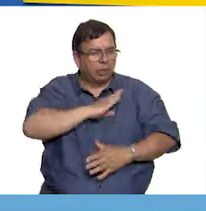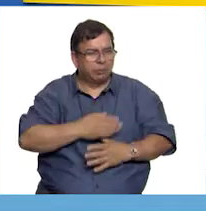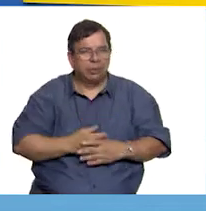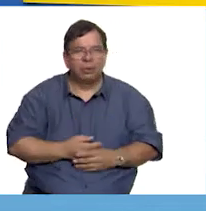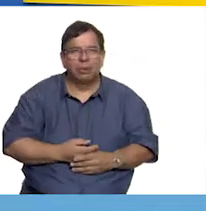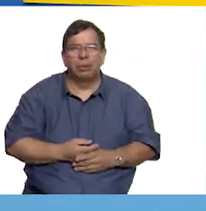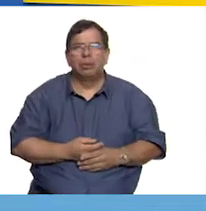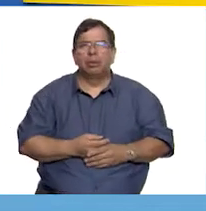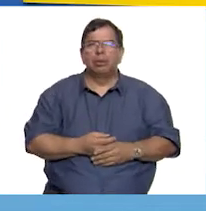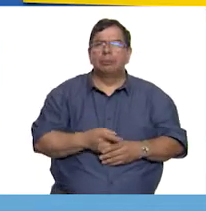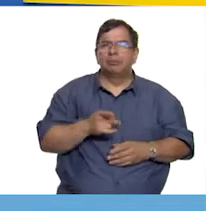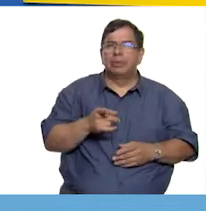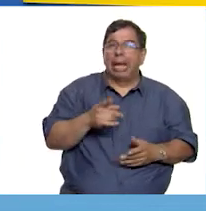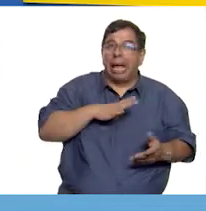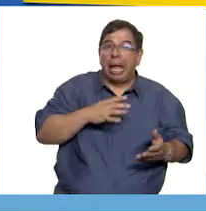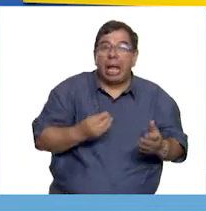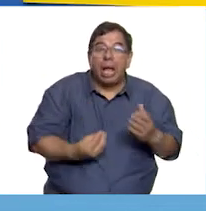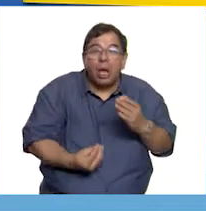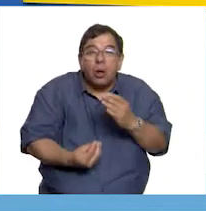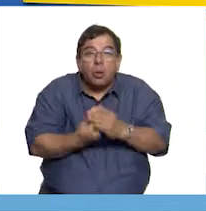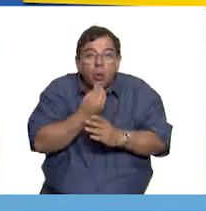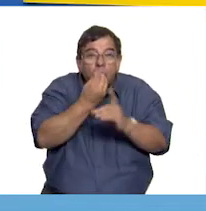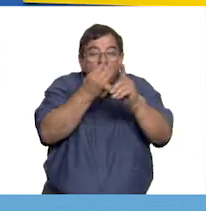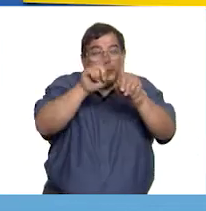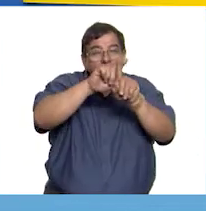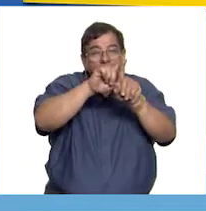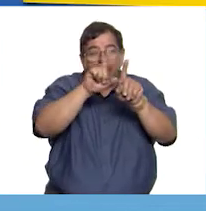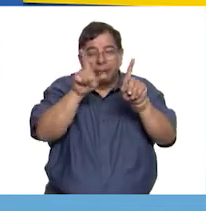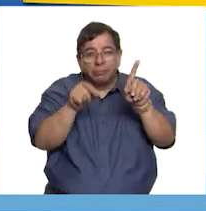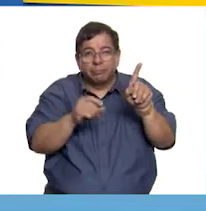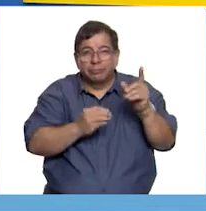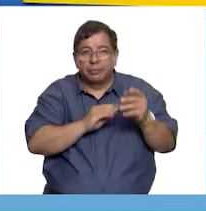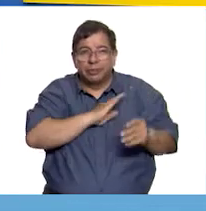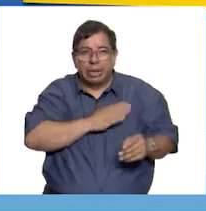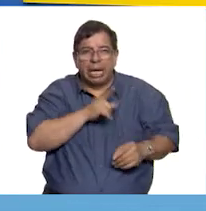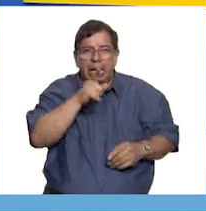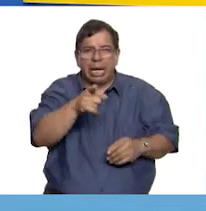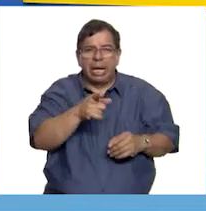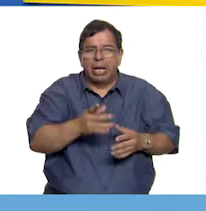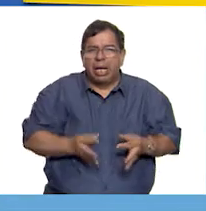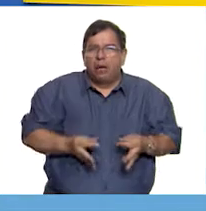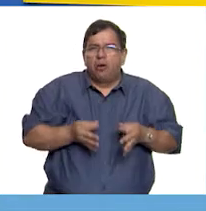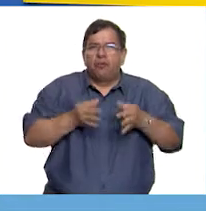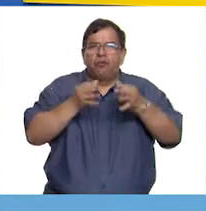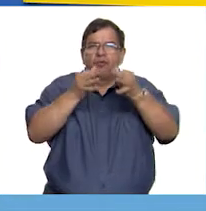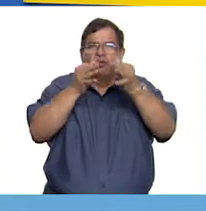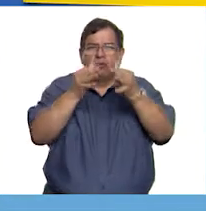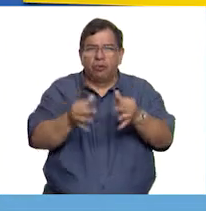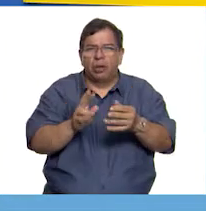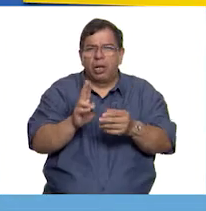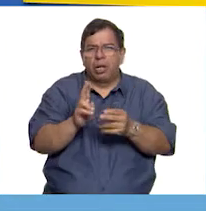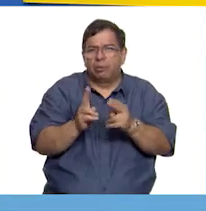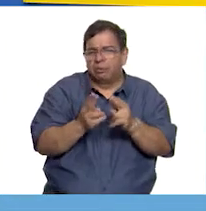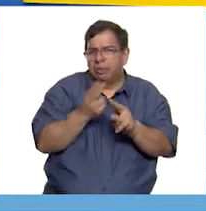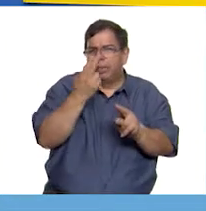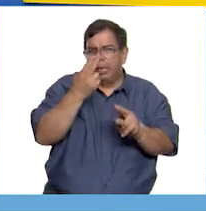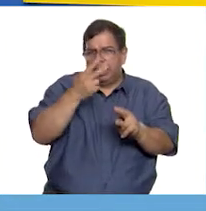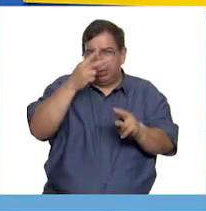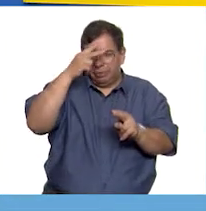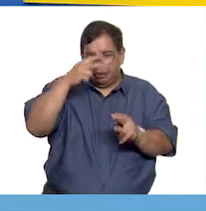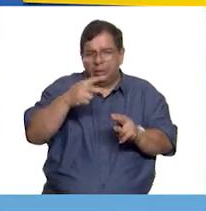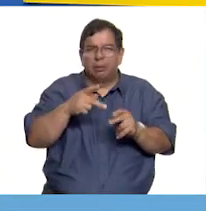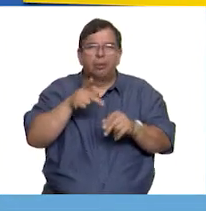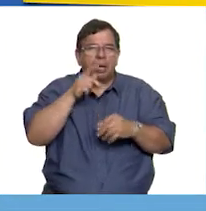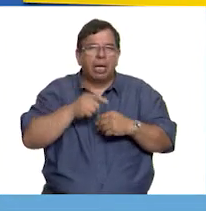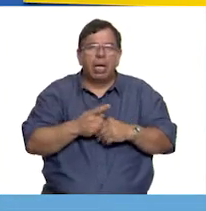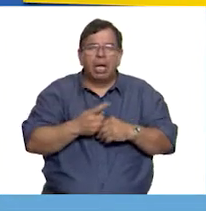Traslojeros, fue en la Nueva España que se fundó la Real y Pontificia Universidad de México, la cual fue inaugurada en el